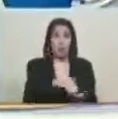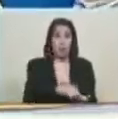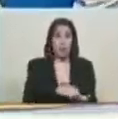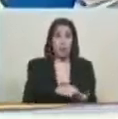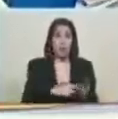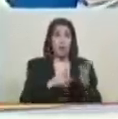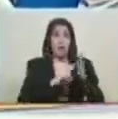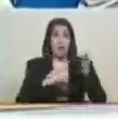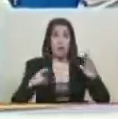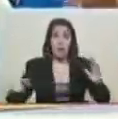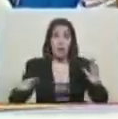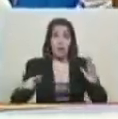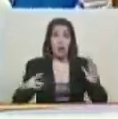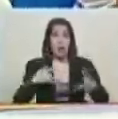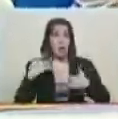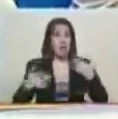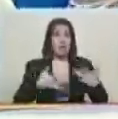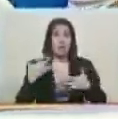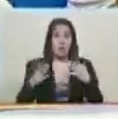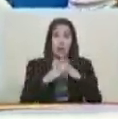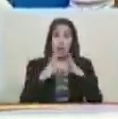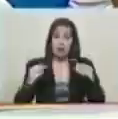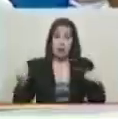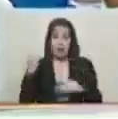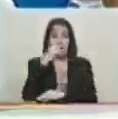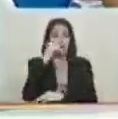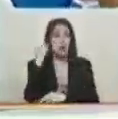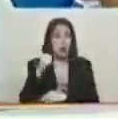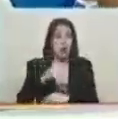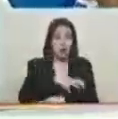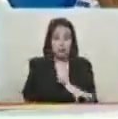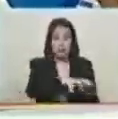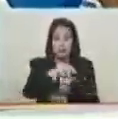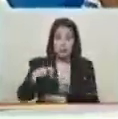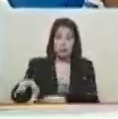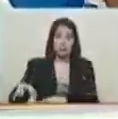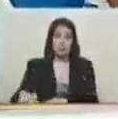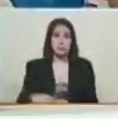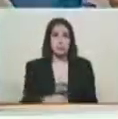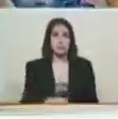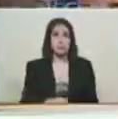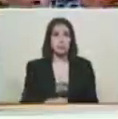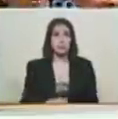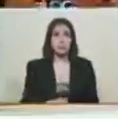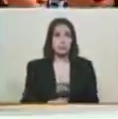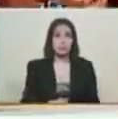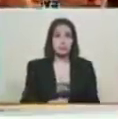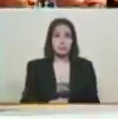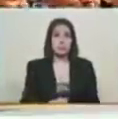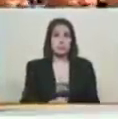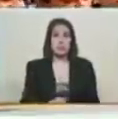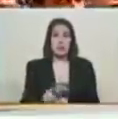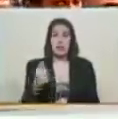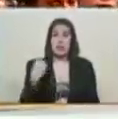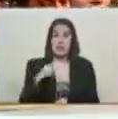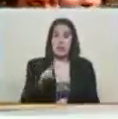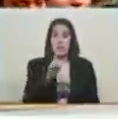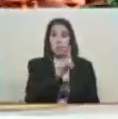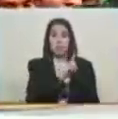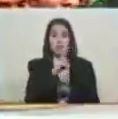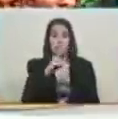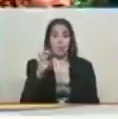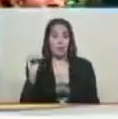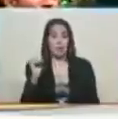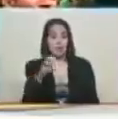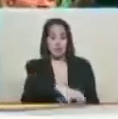recreadores activos en todo el despliegue a nivel nacional. Y tenemos más de 120 puntos